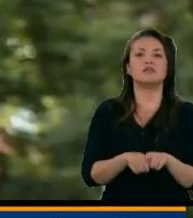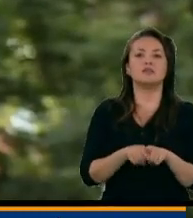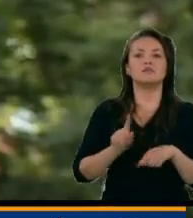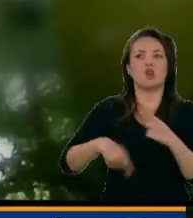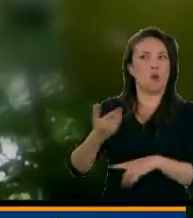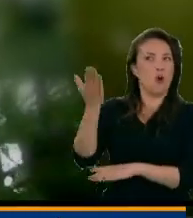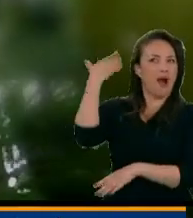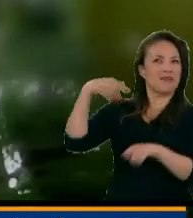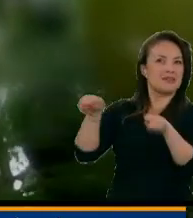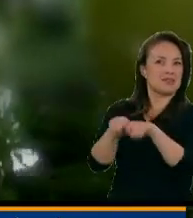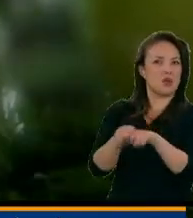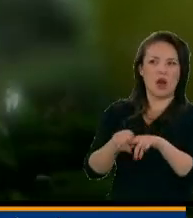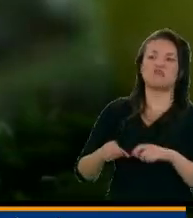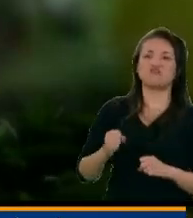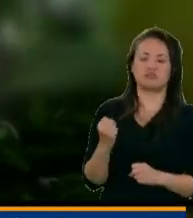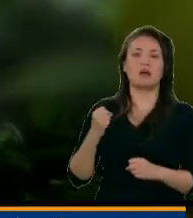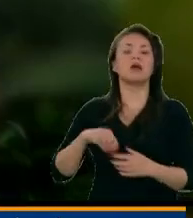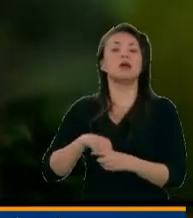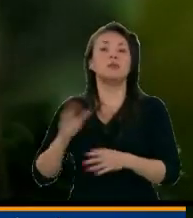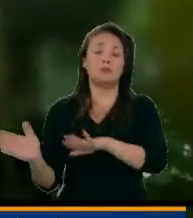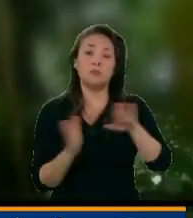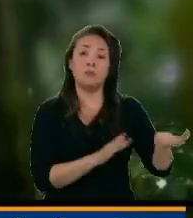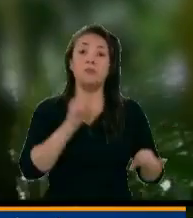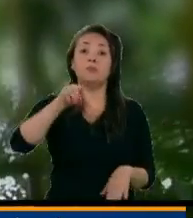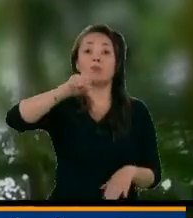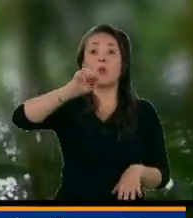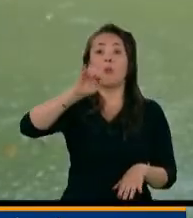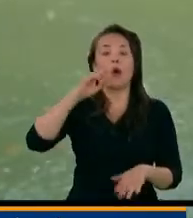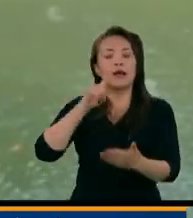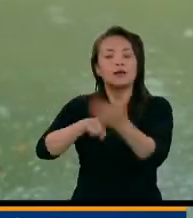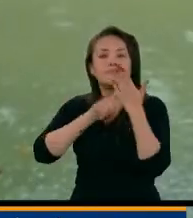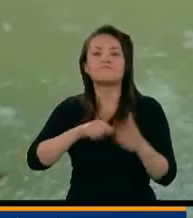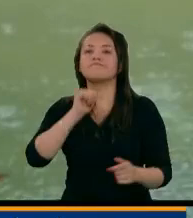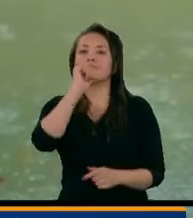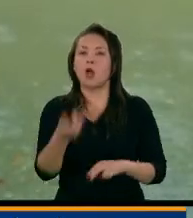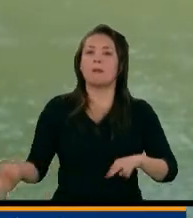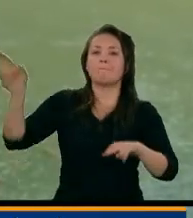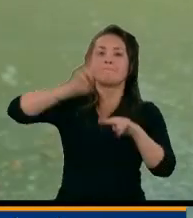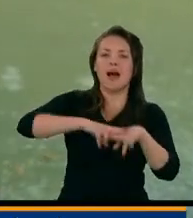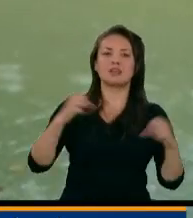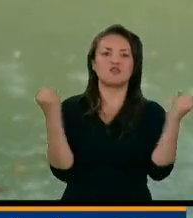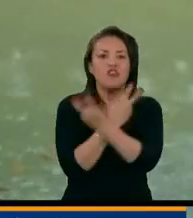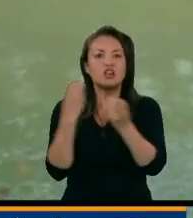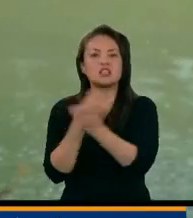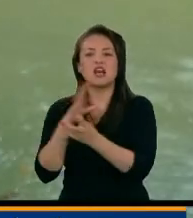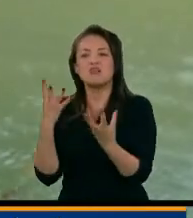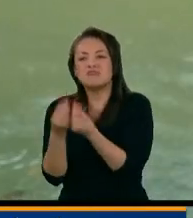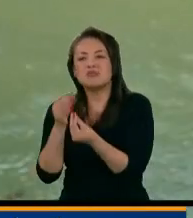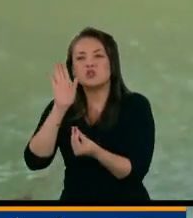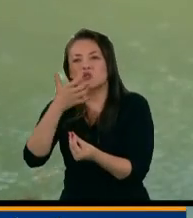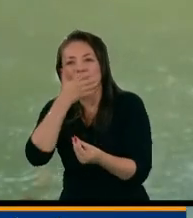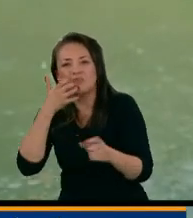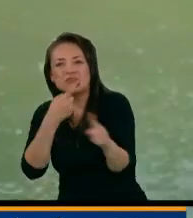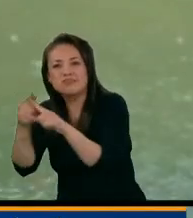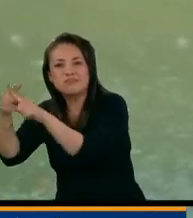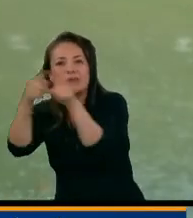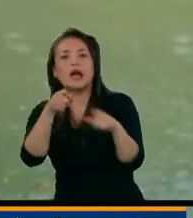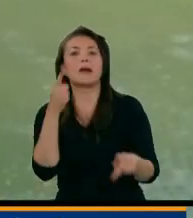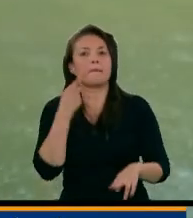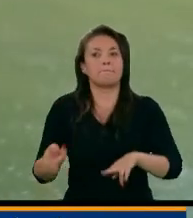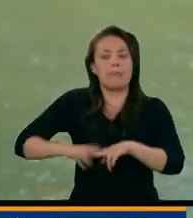otras ocasiones. La MOE en su informe también evidencia un aumento de acciones violentas por grupos armados ilegales. Sobre el accionar